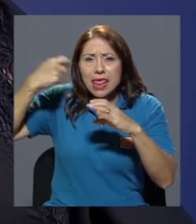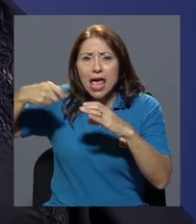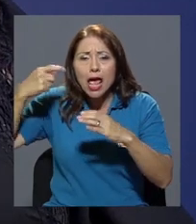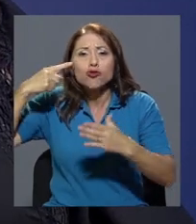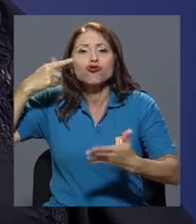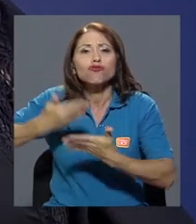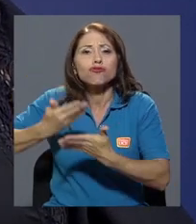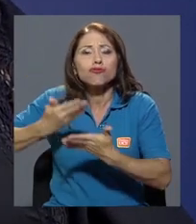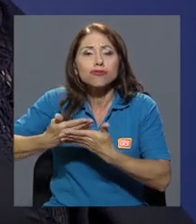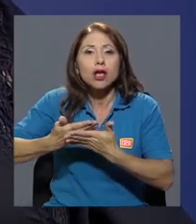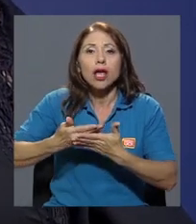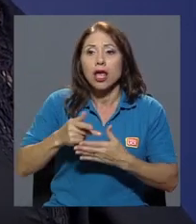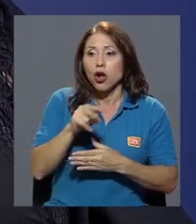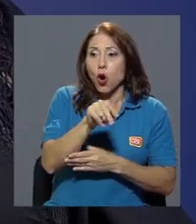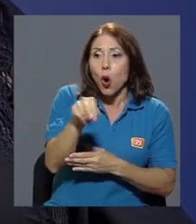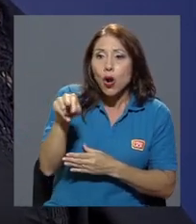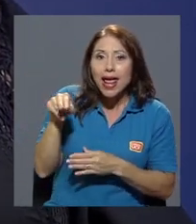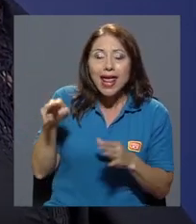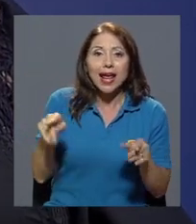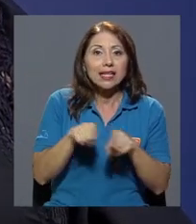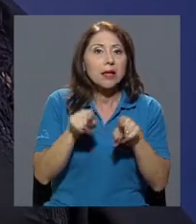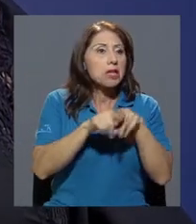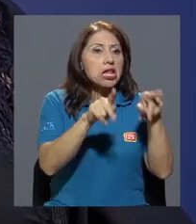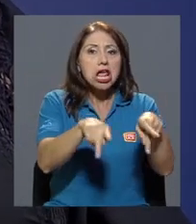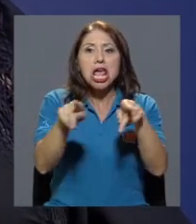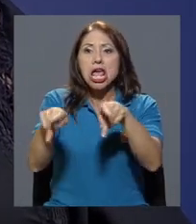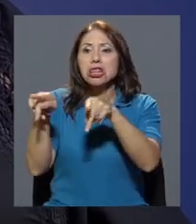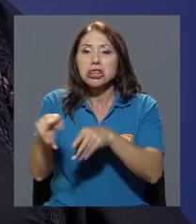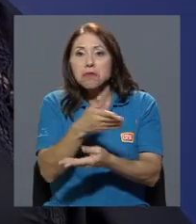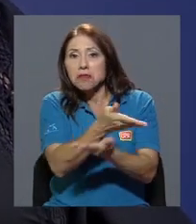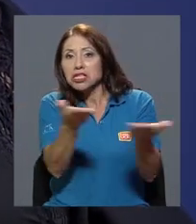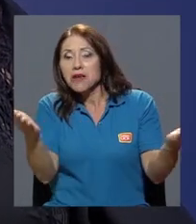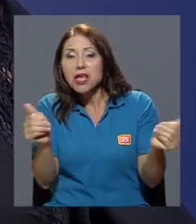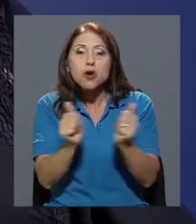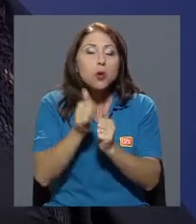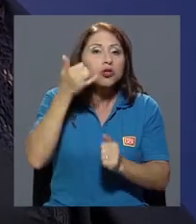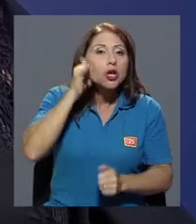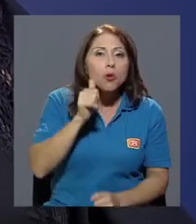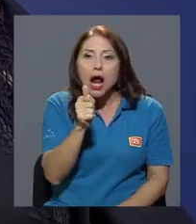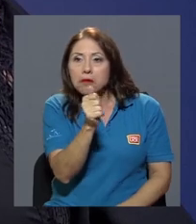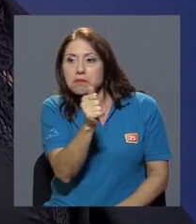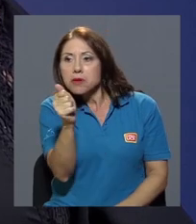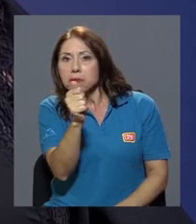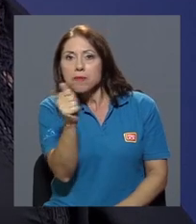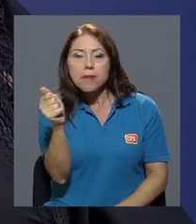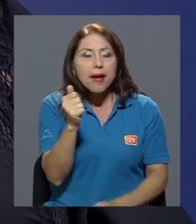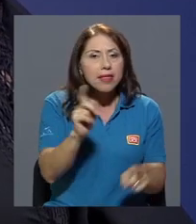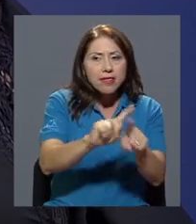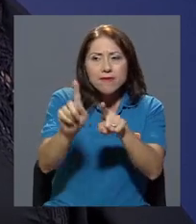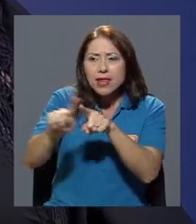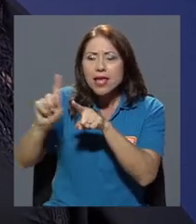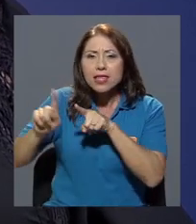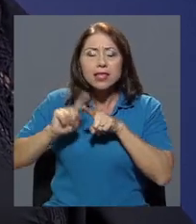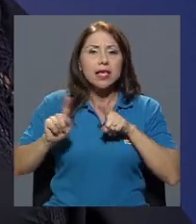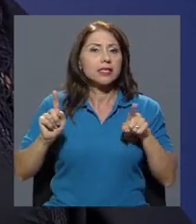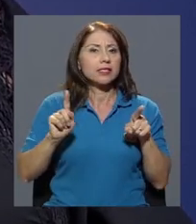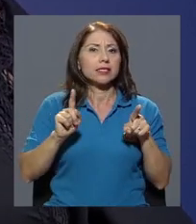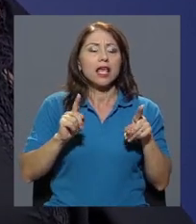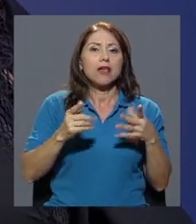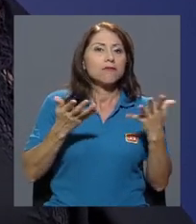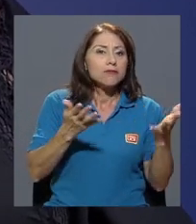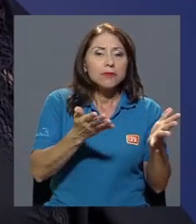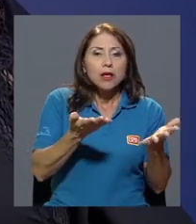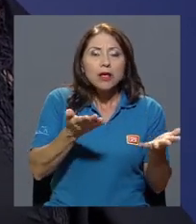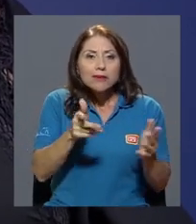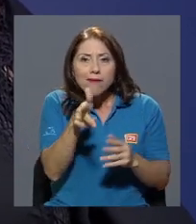tantos de colegas como gente común que estaba filmando con celulares, etcétera, de diferentes